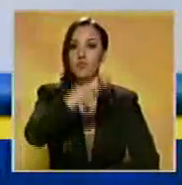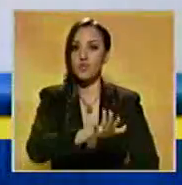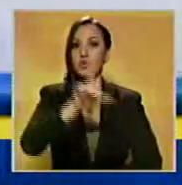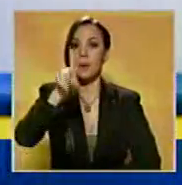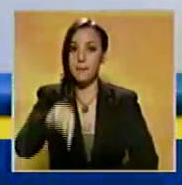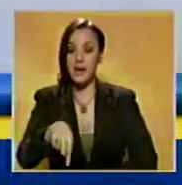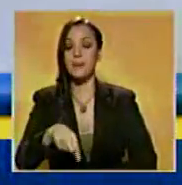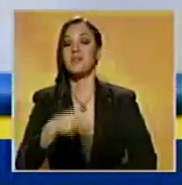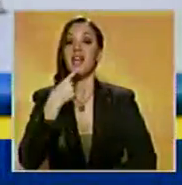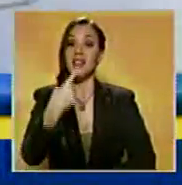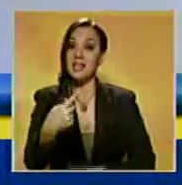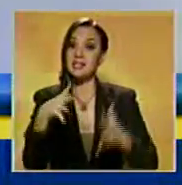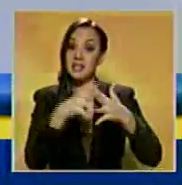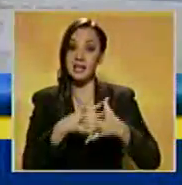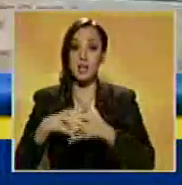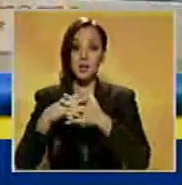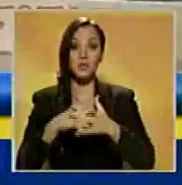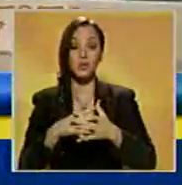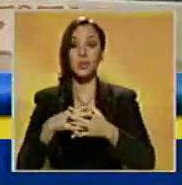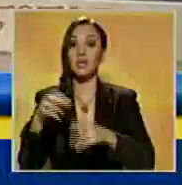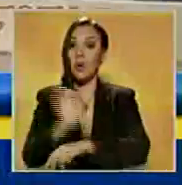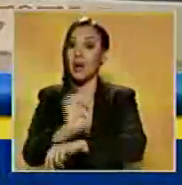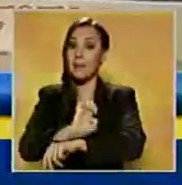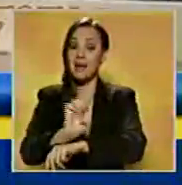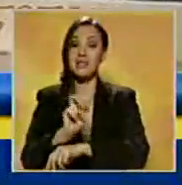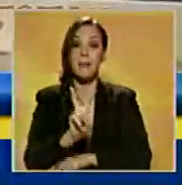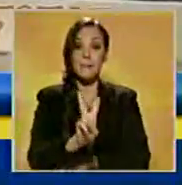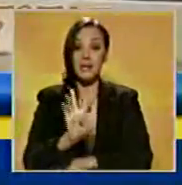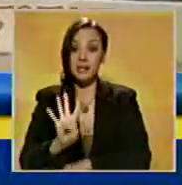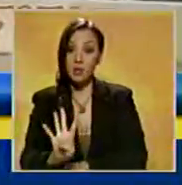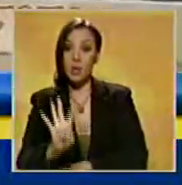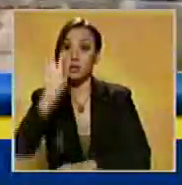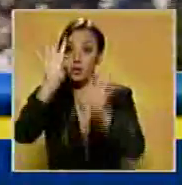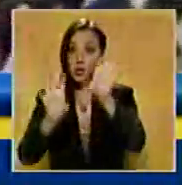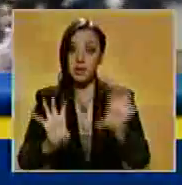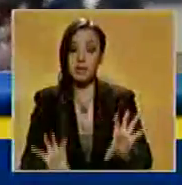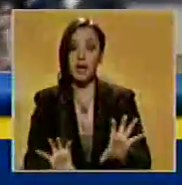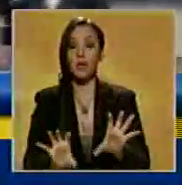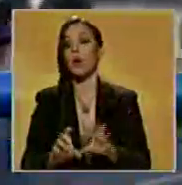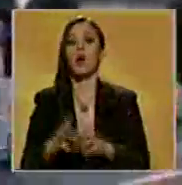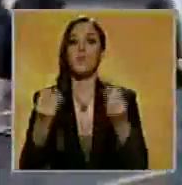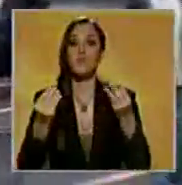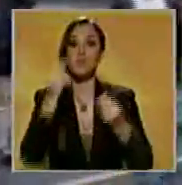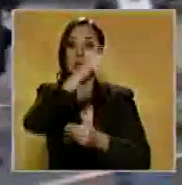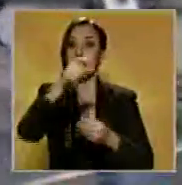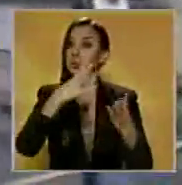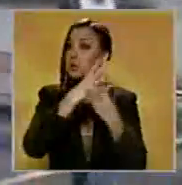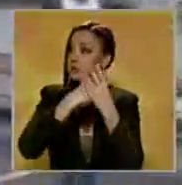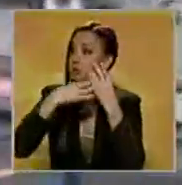el estado de emergencia en 24 condados, donde miles de personas se han visto obligadas a abandonar sus hogares.